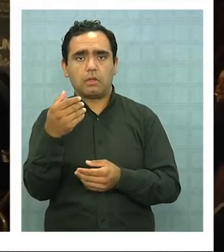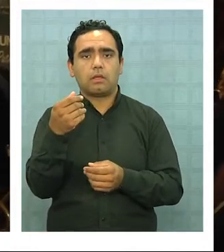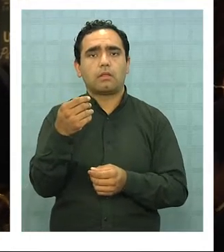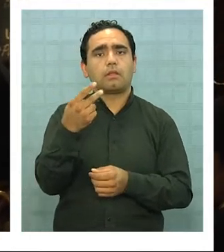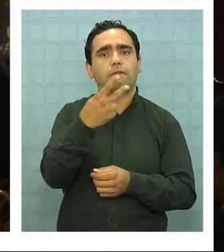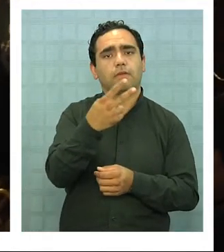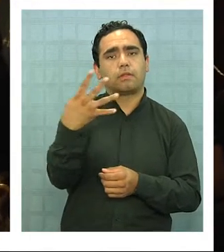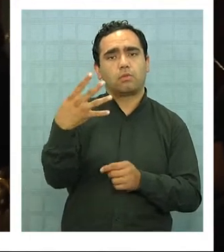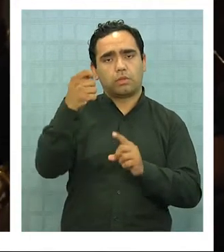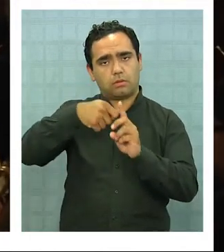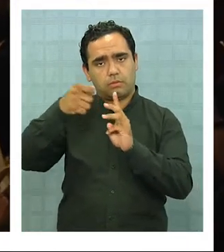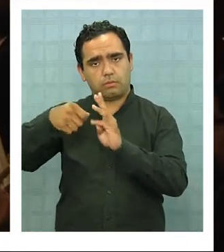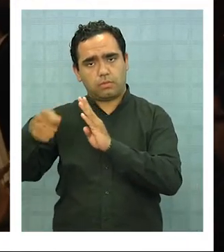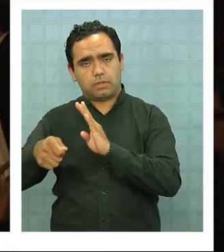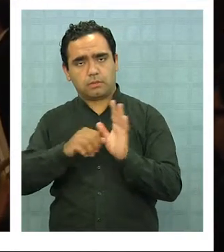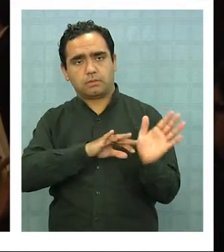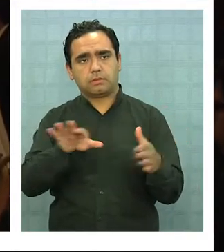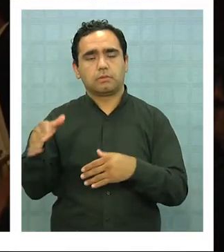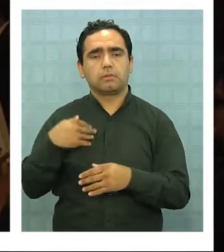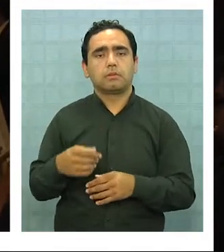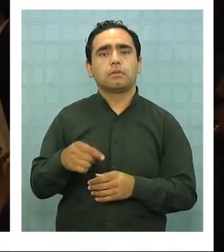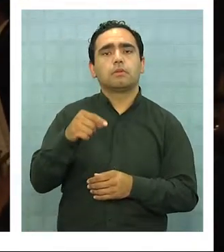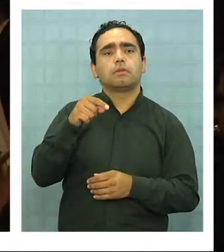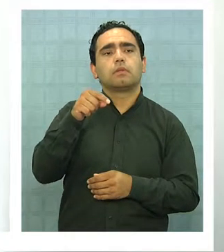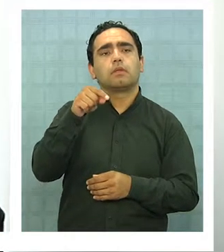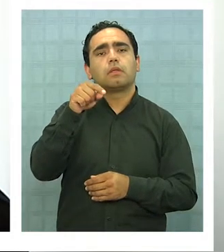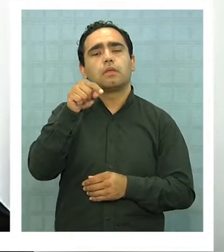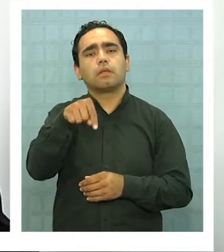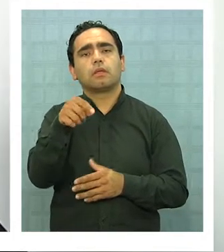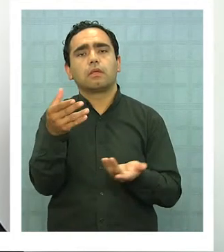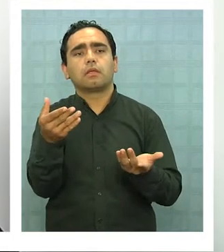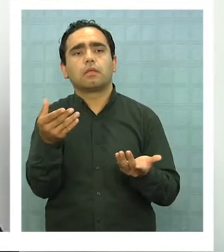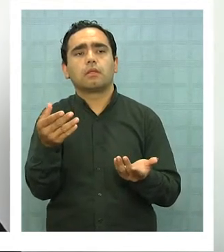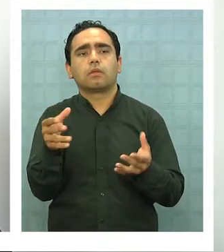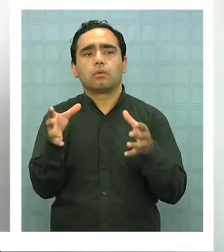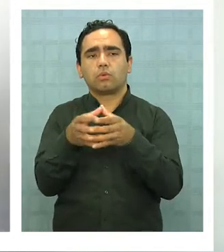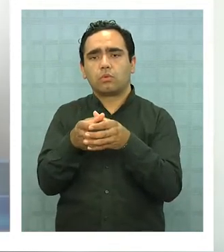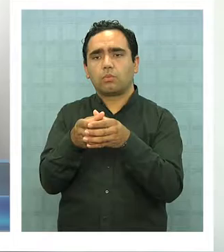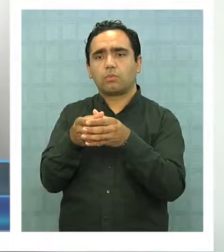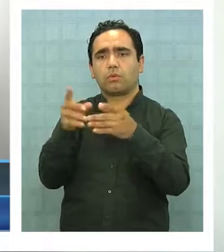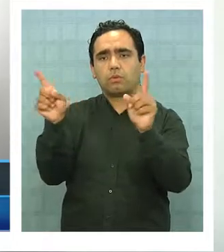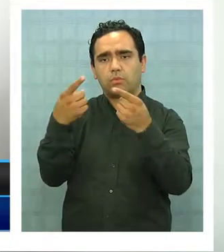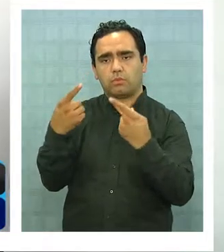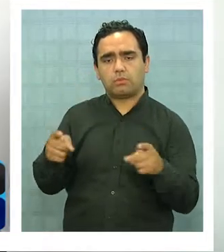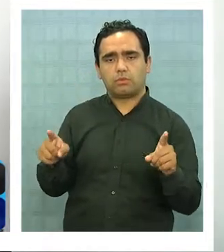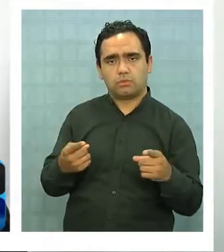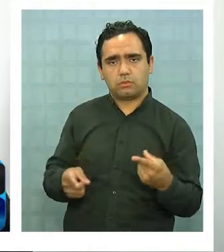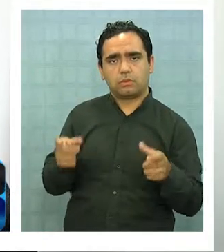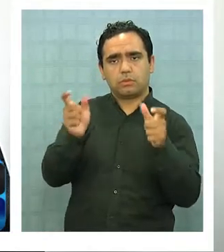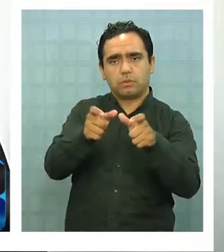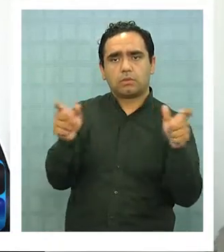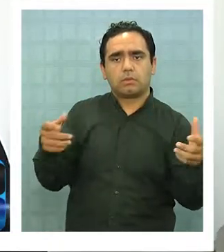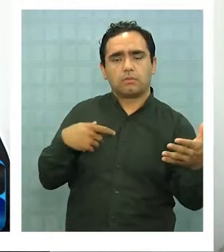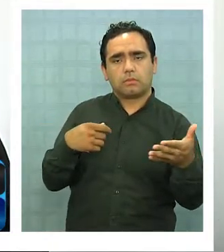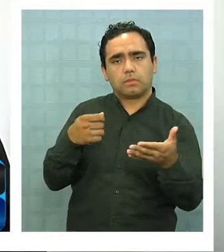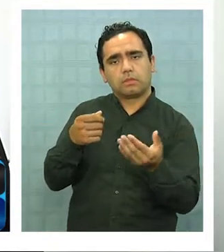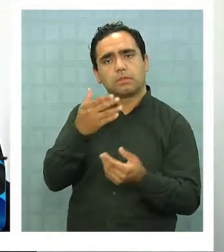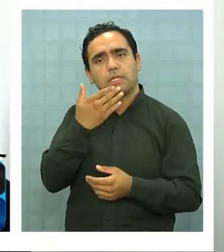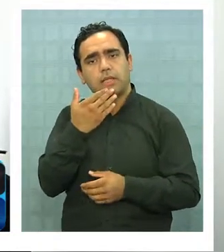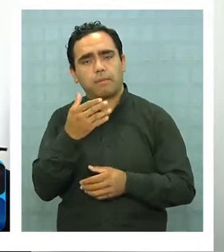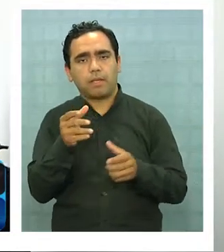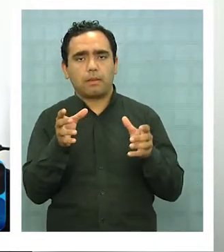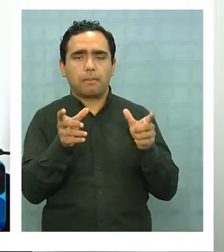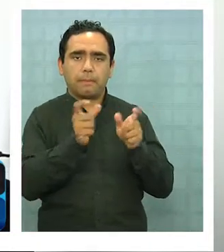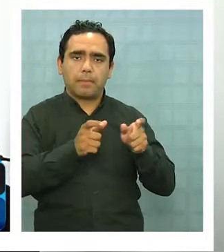meses. Son fondos de remuneración de los músicos, de los músicos y los integrantes del staff técnico y administrativo de